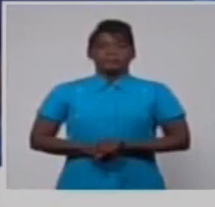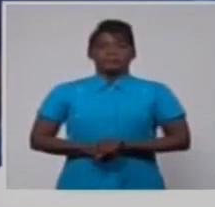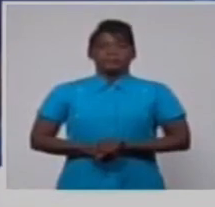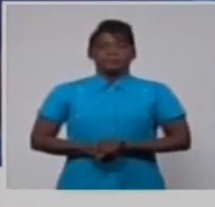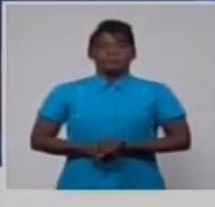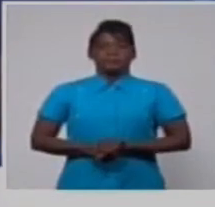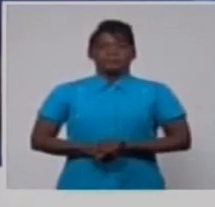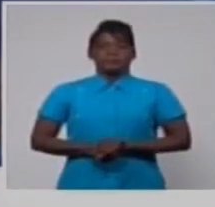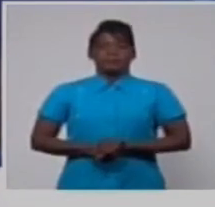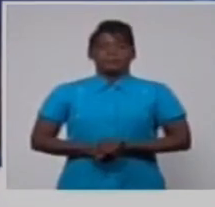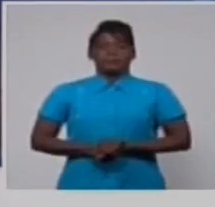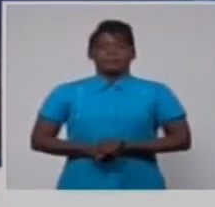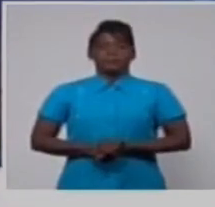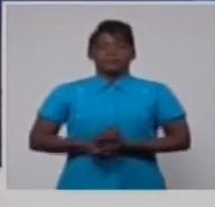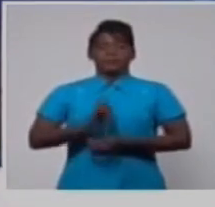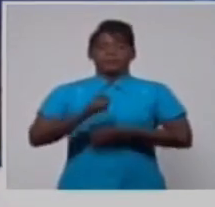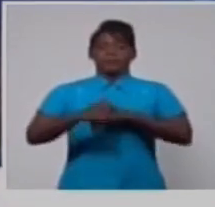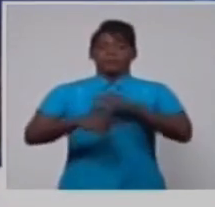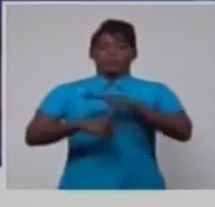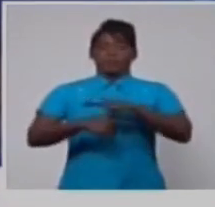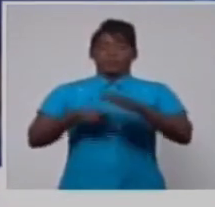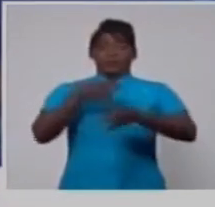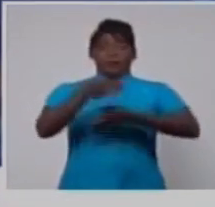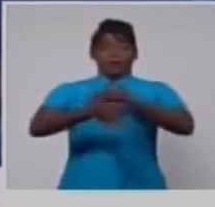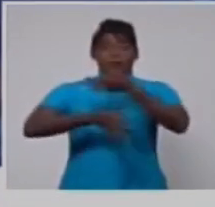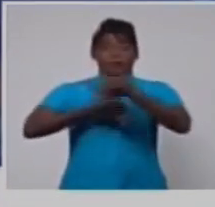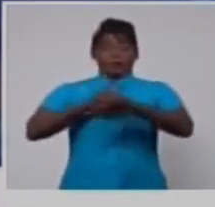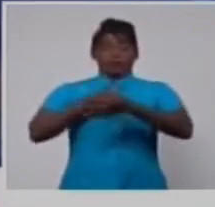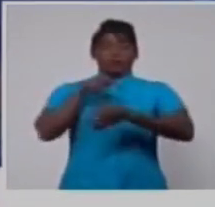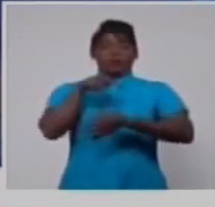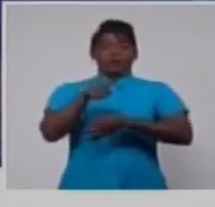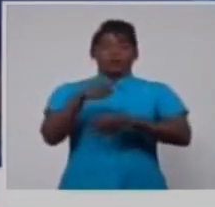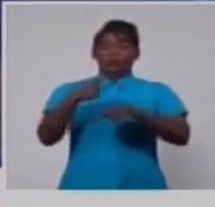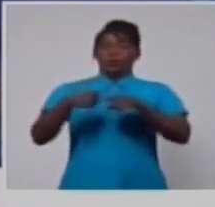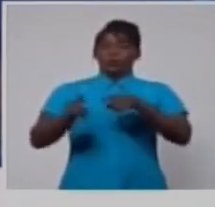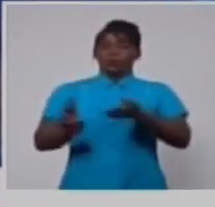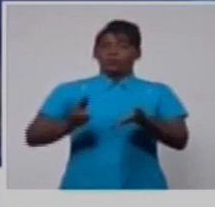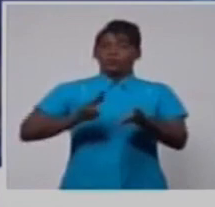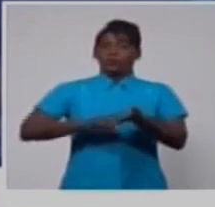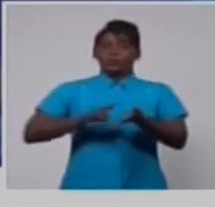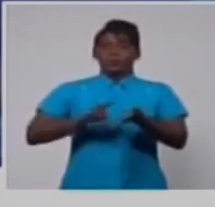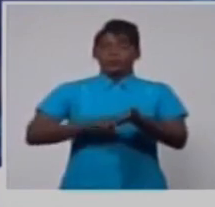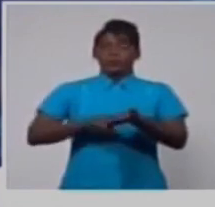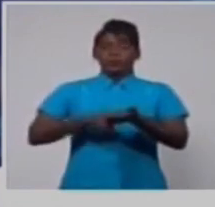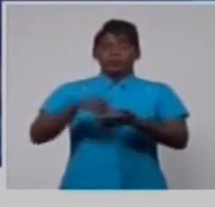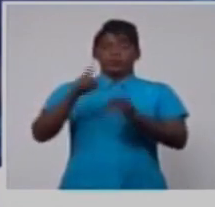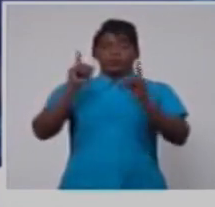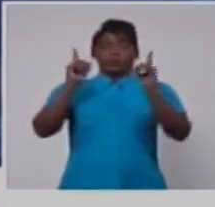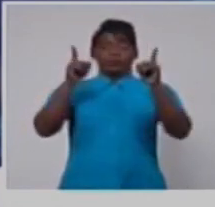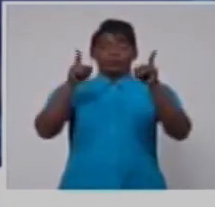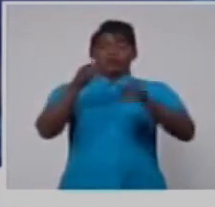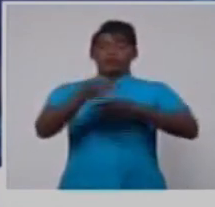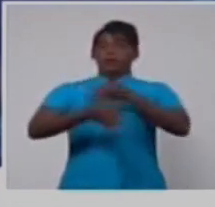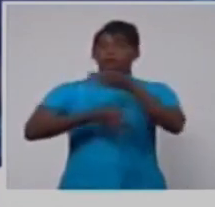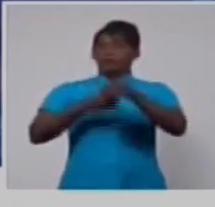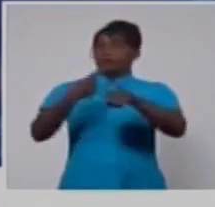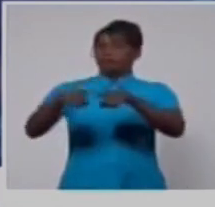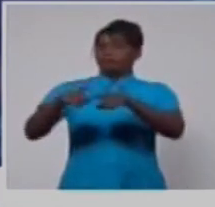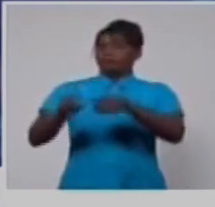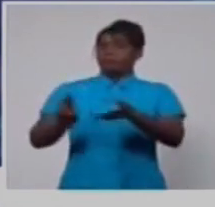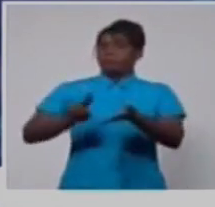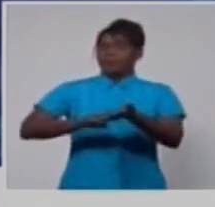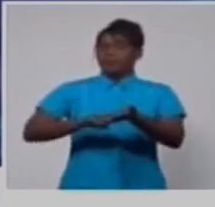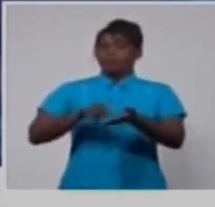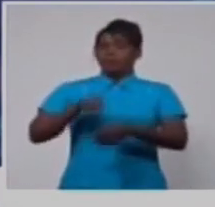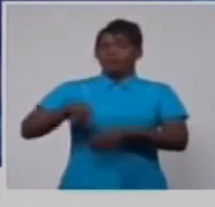El viceprimer ministro Alejandro Gil Fernández y el miembro del buro político y jefe de la comisión de implementación de los alineamientos, Marino